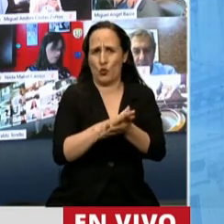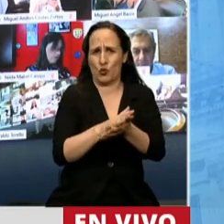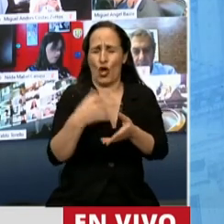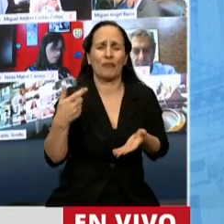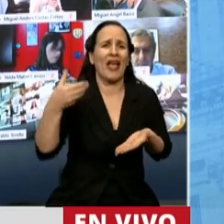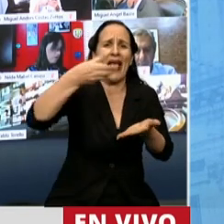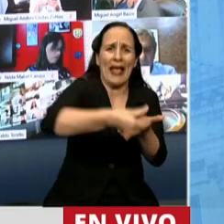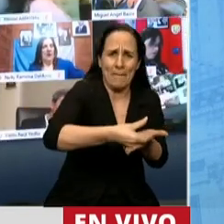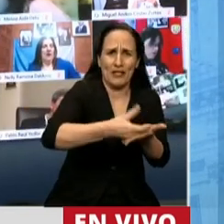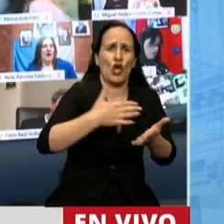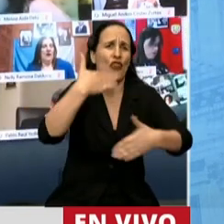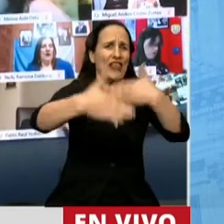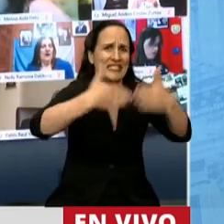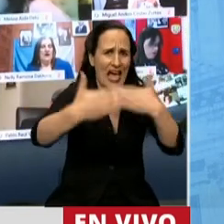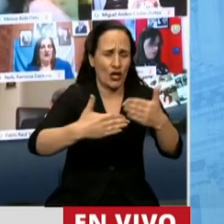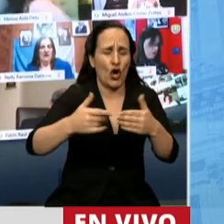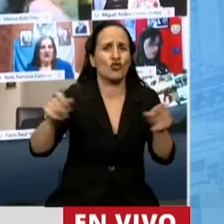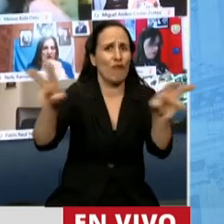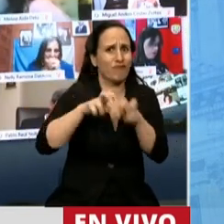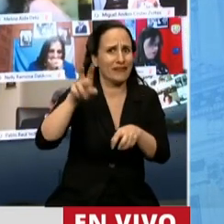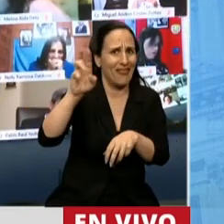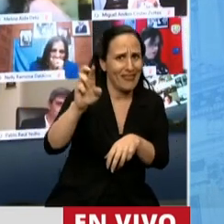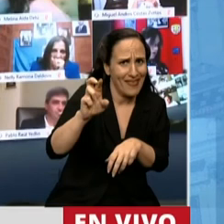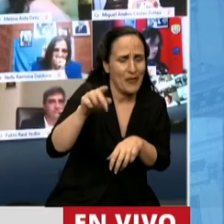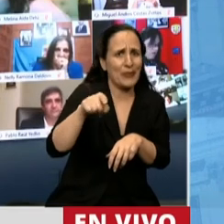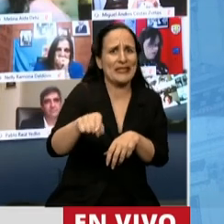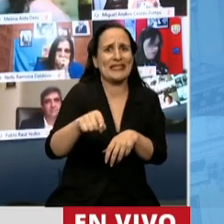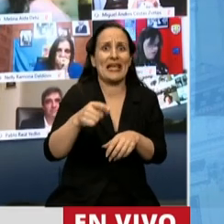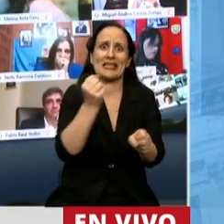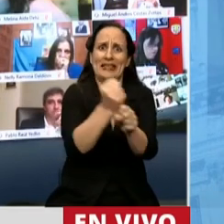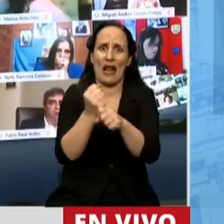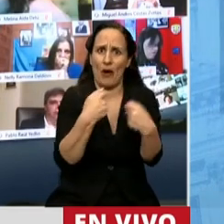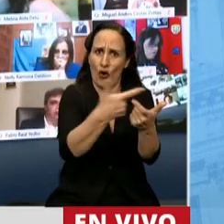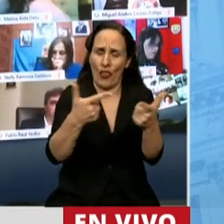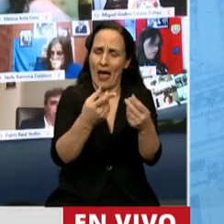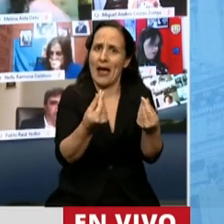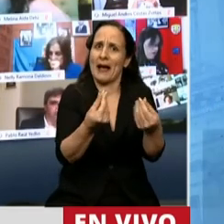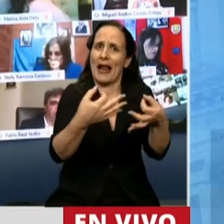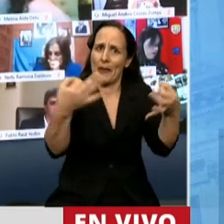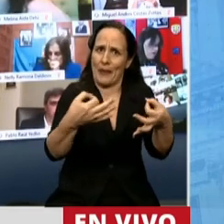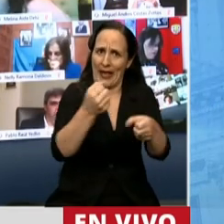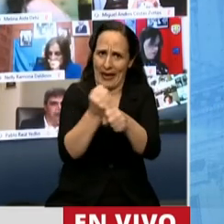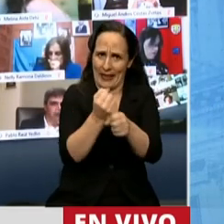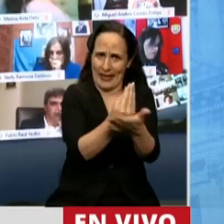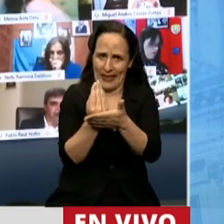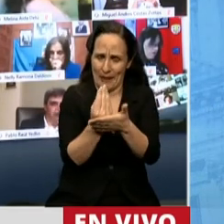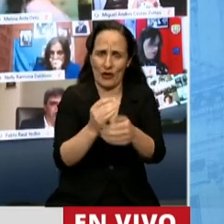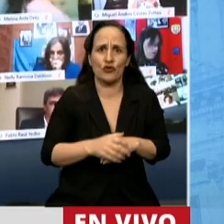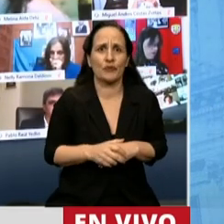con desarrollo, generación de divisas y más y mejor empleo. Por todo esto, presidente,